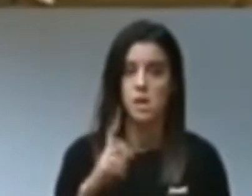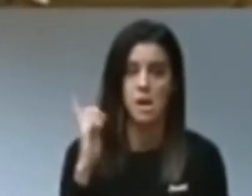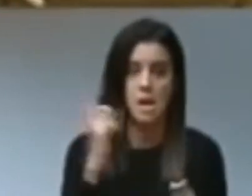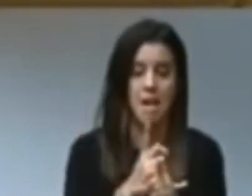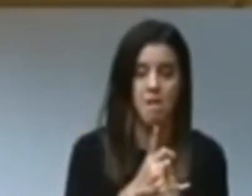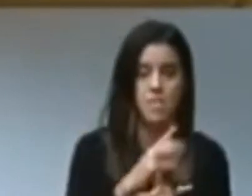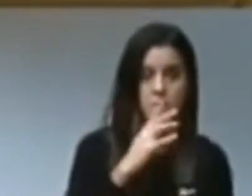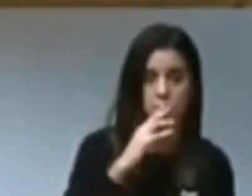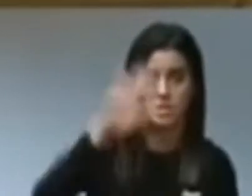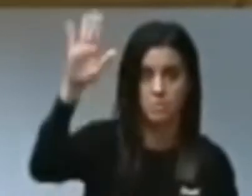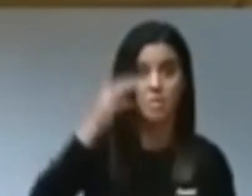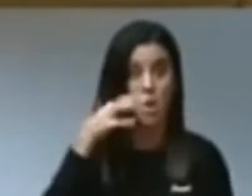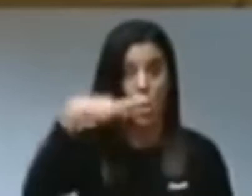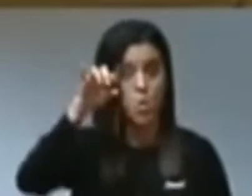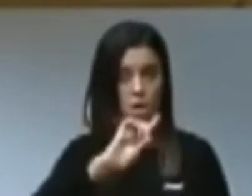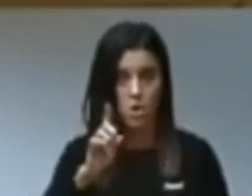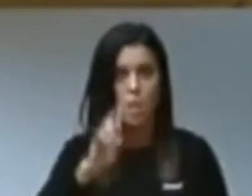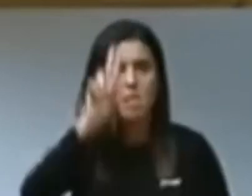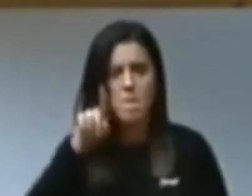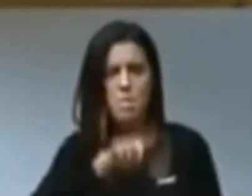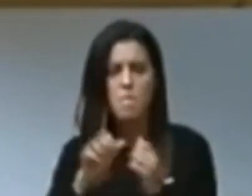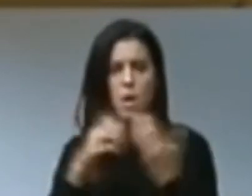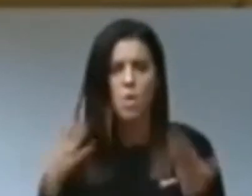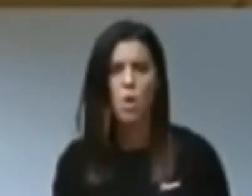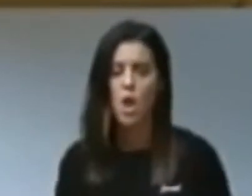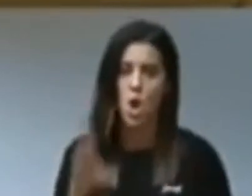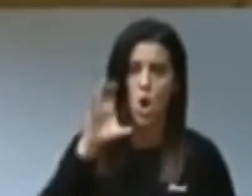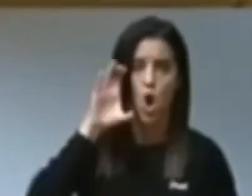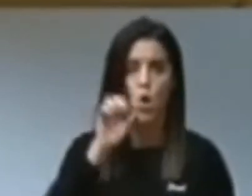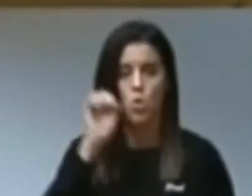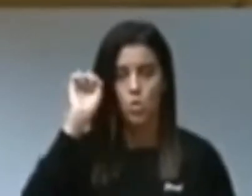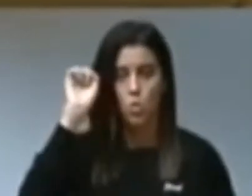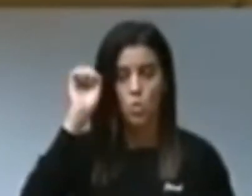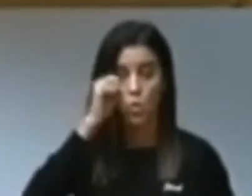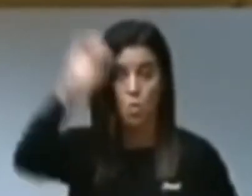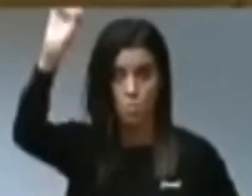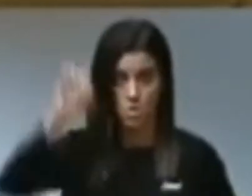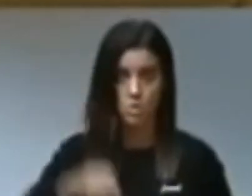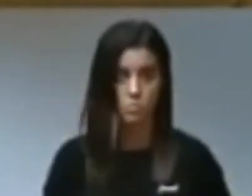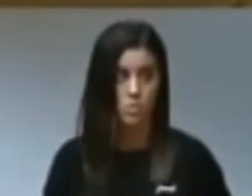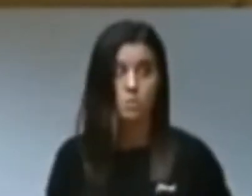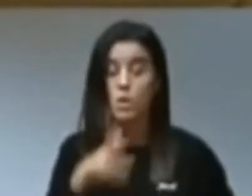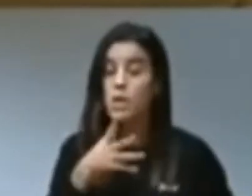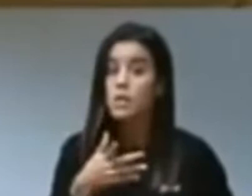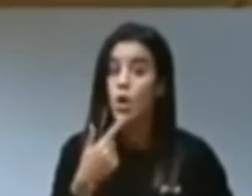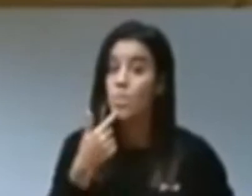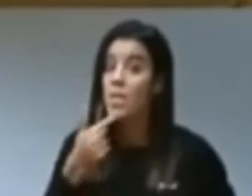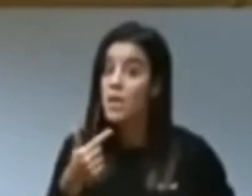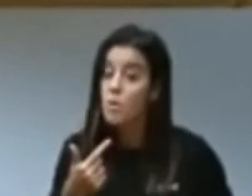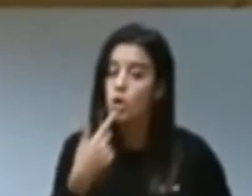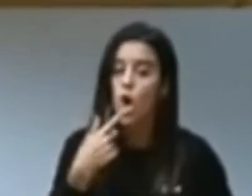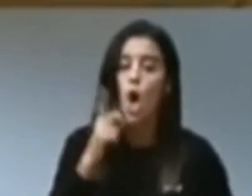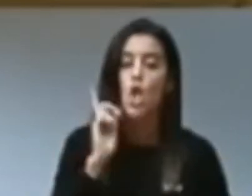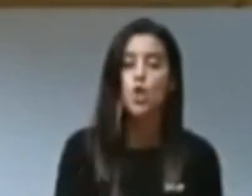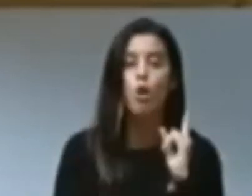oiga, no es la única. Es que se dejan la mitad del problema, se dejan al comunismo. Por eso la Unión Europea habla de totalitarismo, señor Adabó,